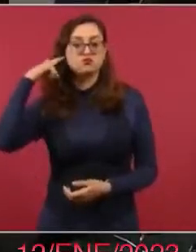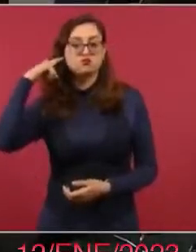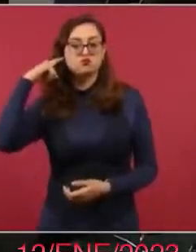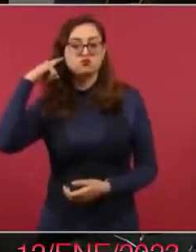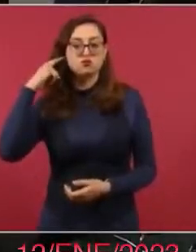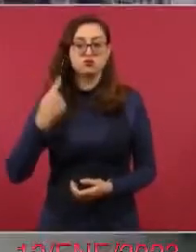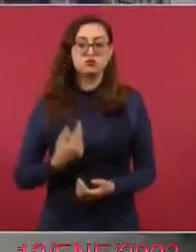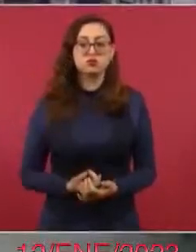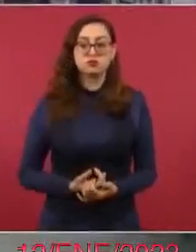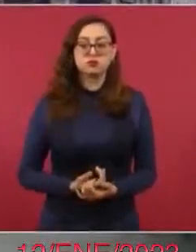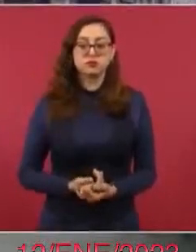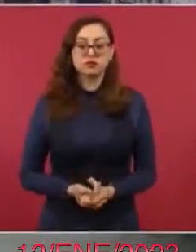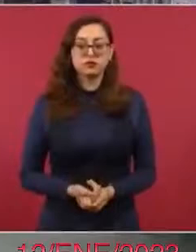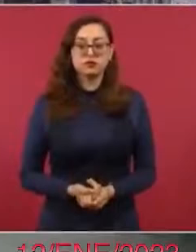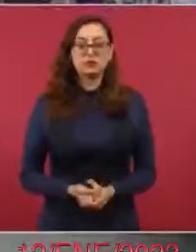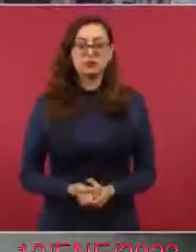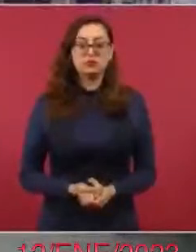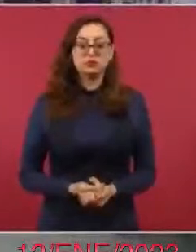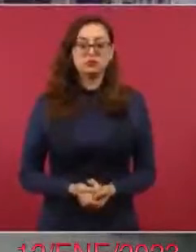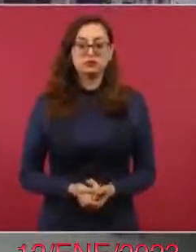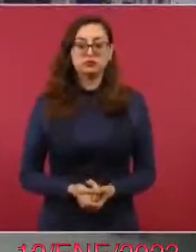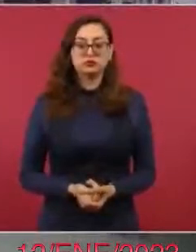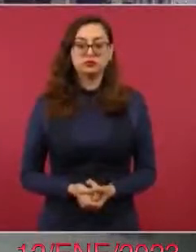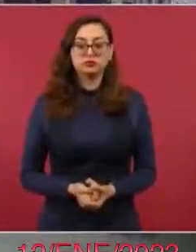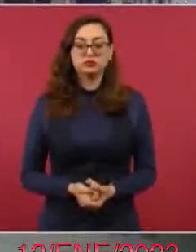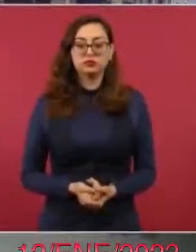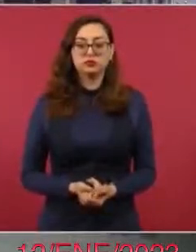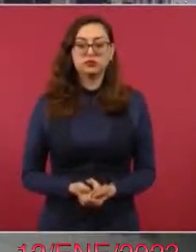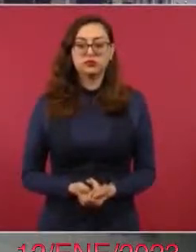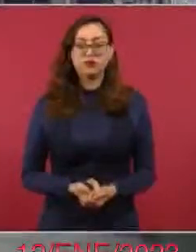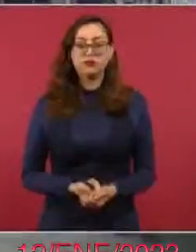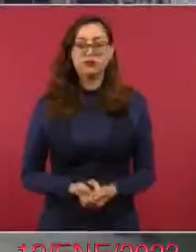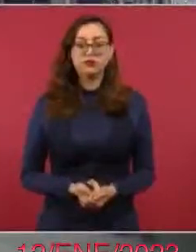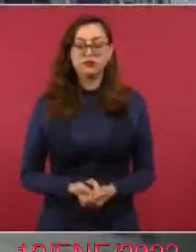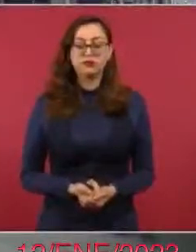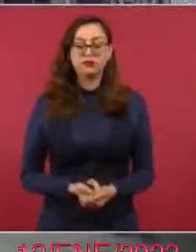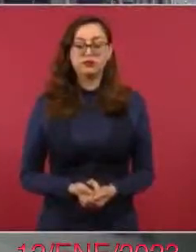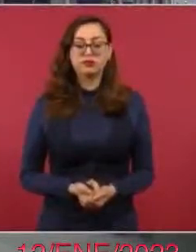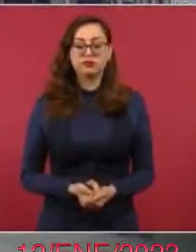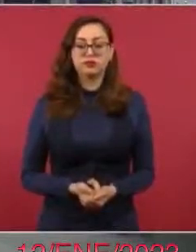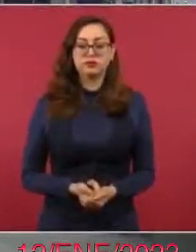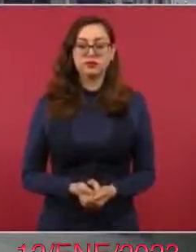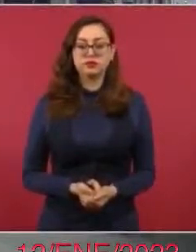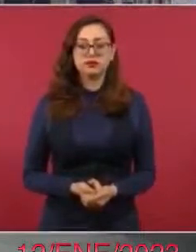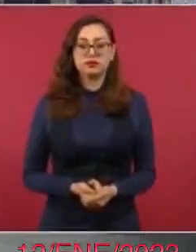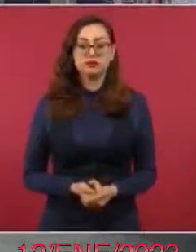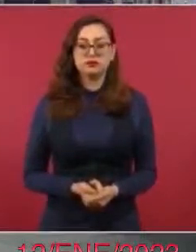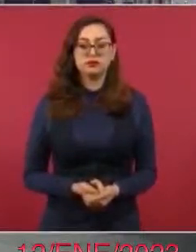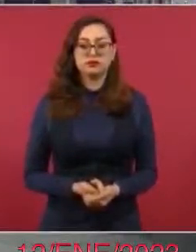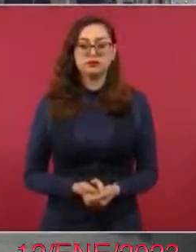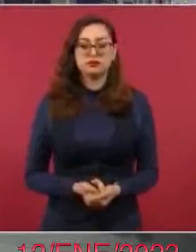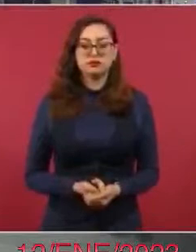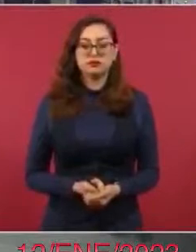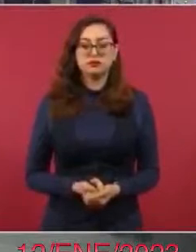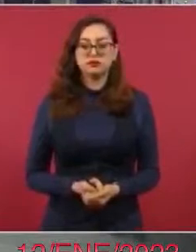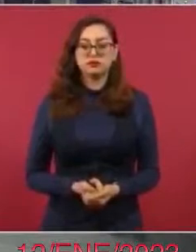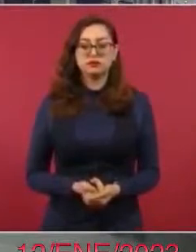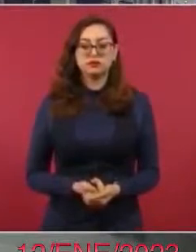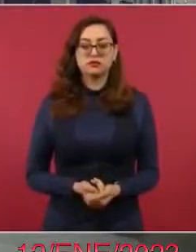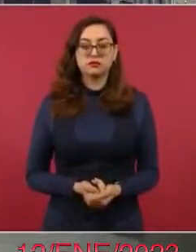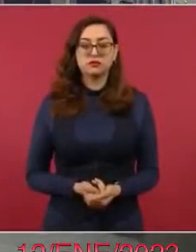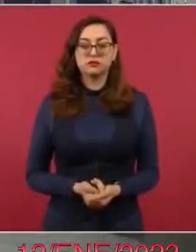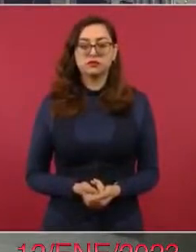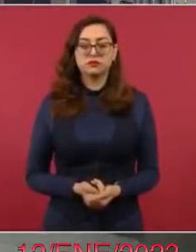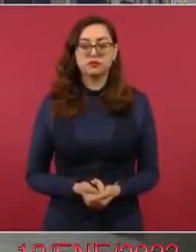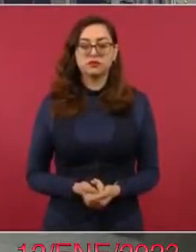metro, me gustaría pedir la opinión a la jefa de gobierno, que ya sus críticos están hablando de esa militarización que supuestamente se está haciendo el